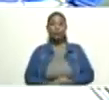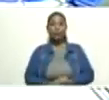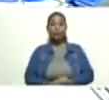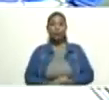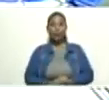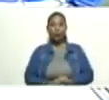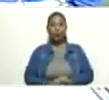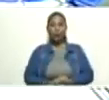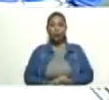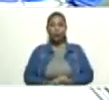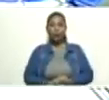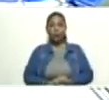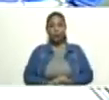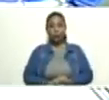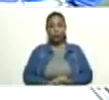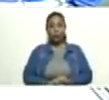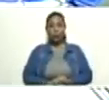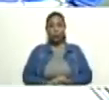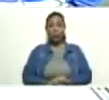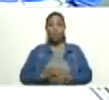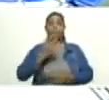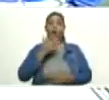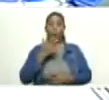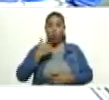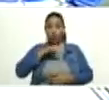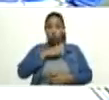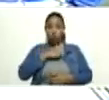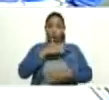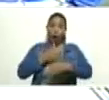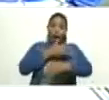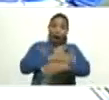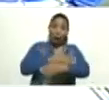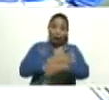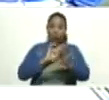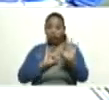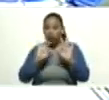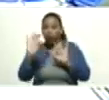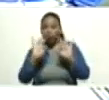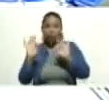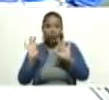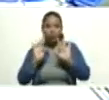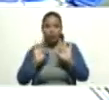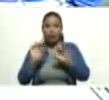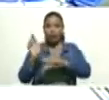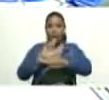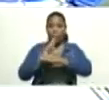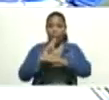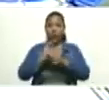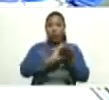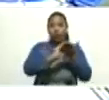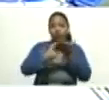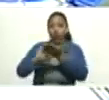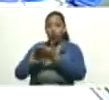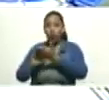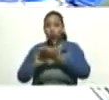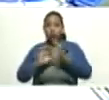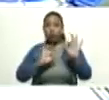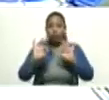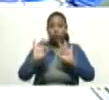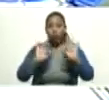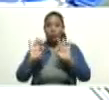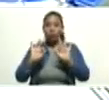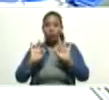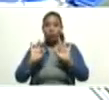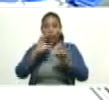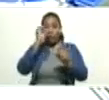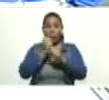tomamos medidas preventivas, cuando nos adelantamos y trabajamos un paso,